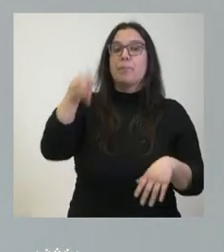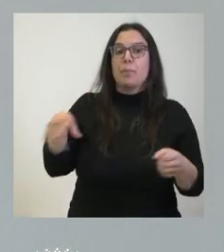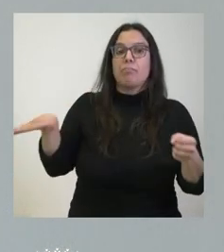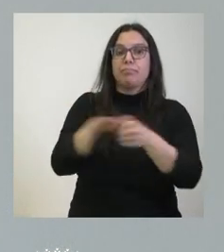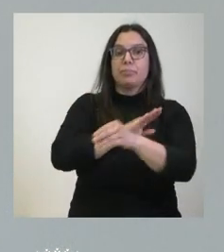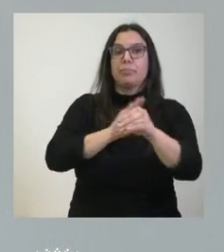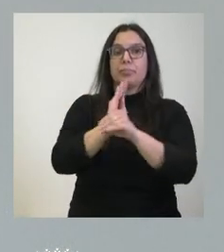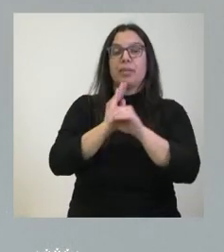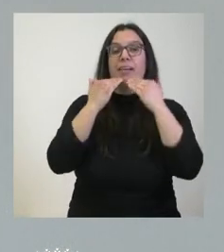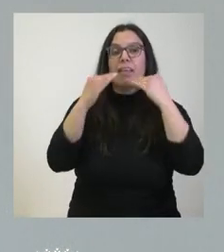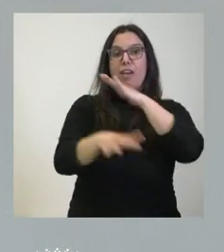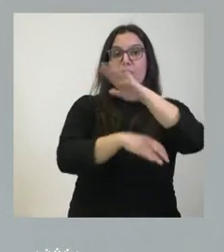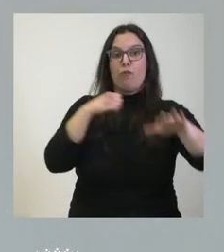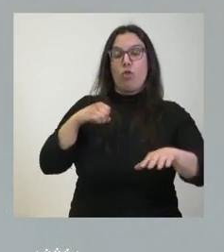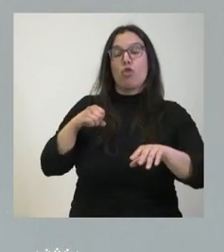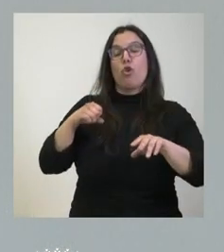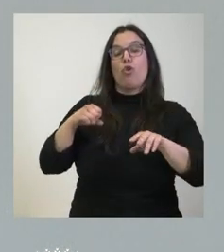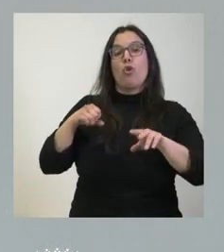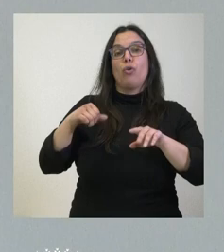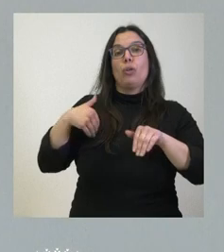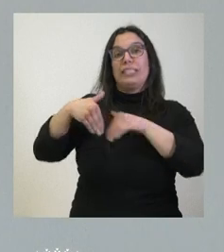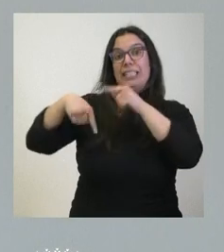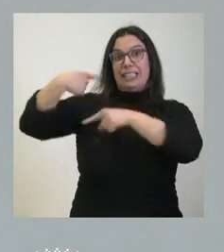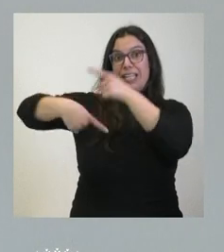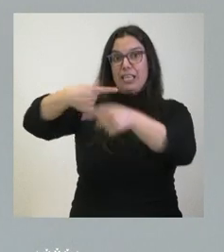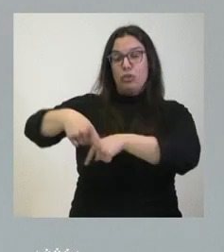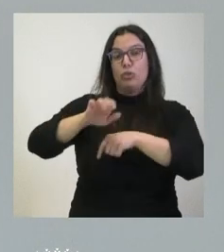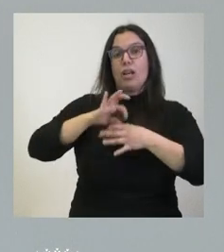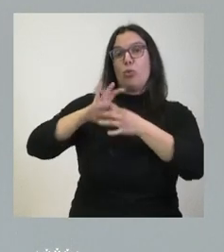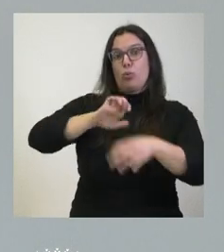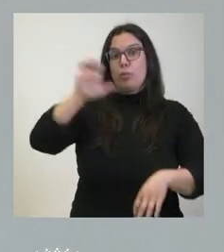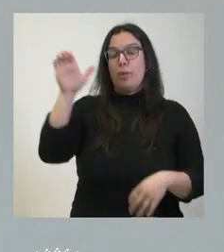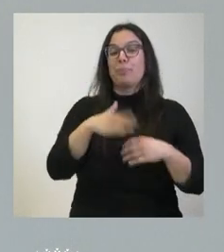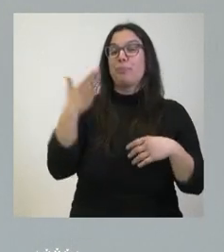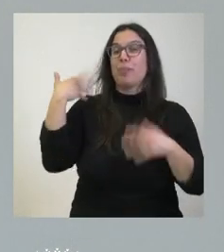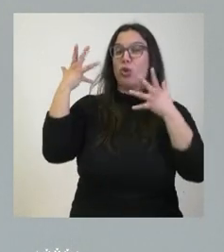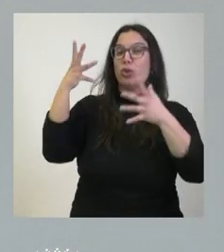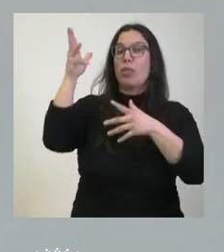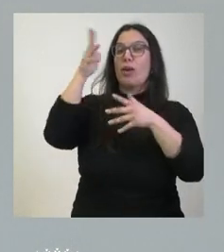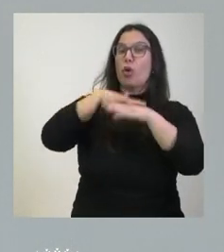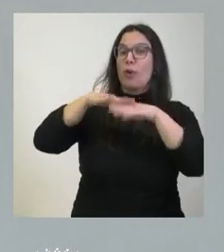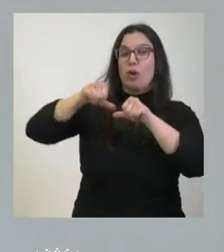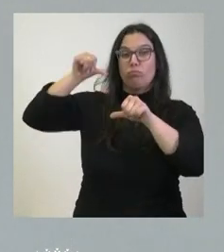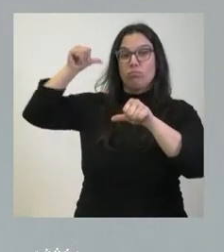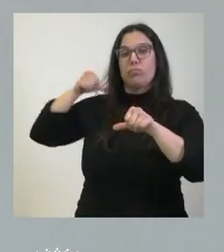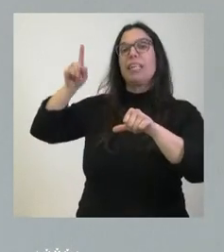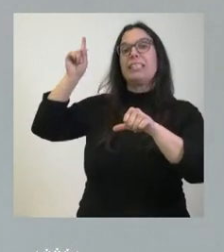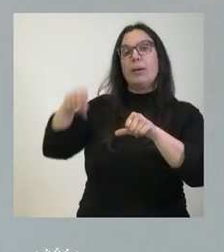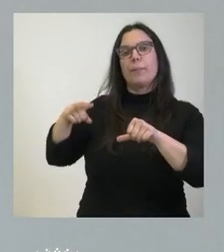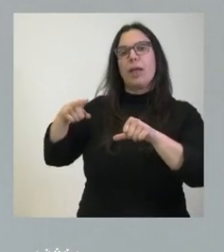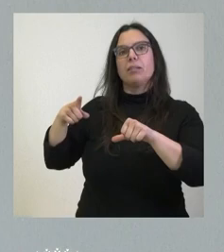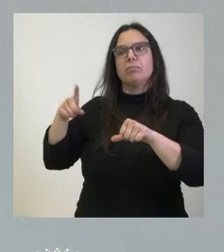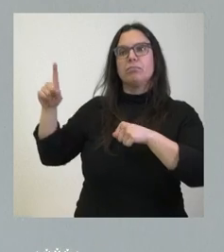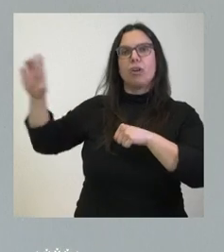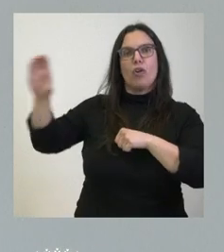fondos Next Generation de la Unión Europea recordarán ustedes que en anteriores consejos de gobierno también hemos traído aportaciones considerables